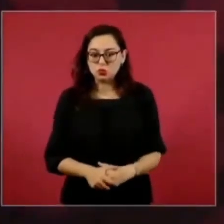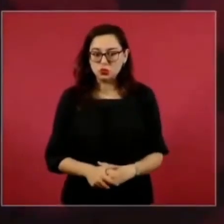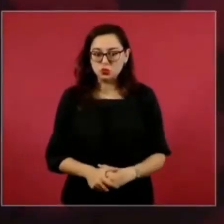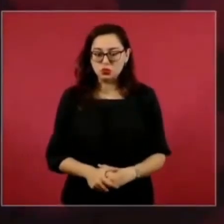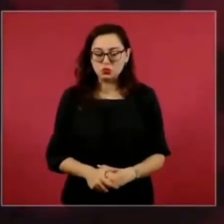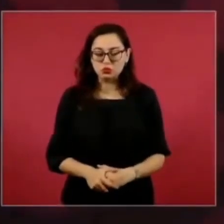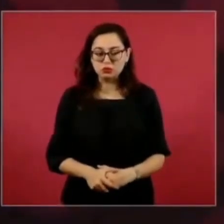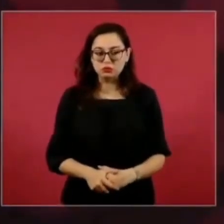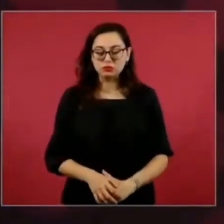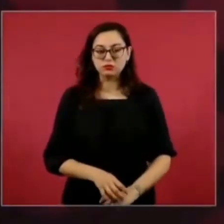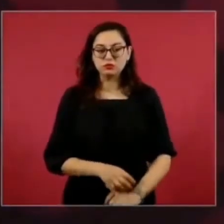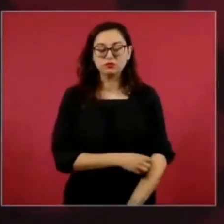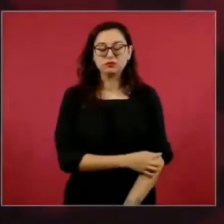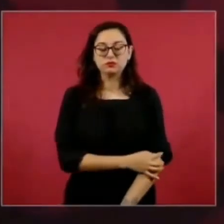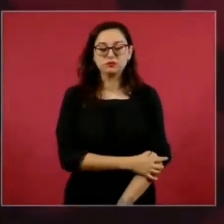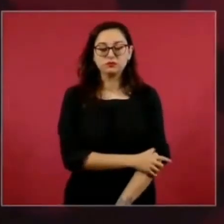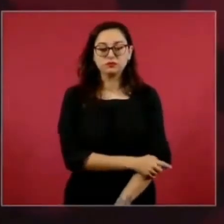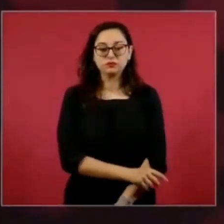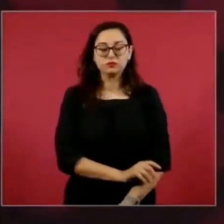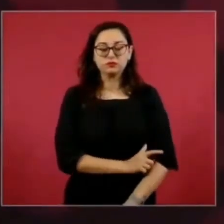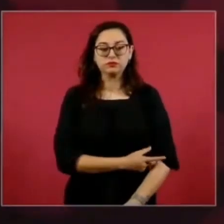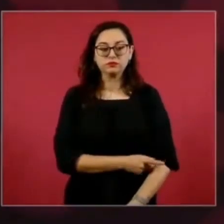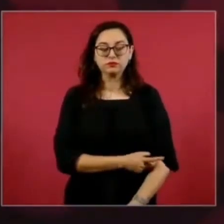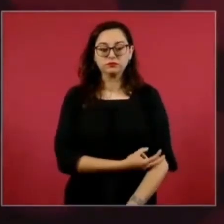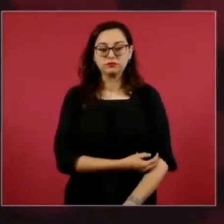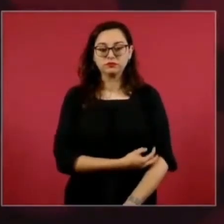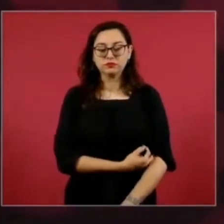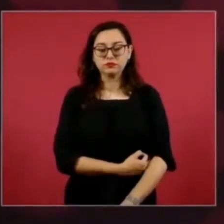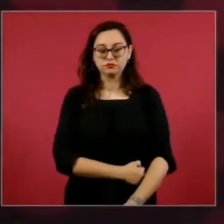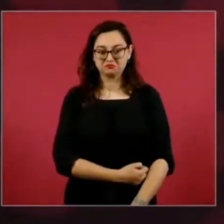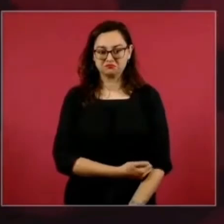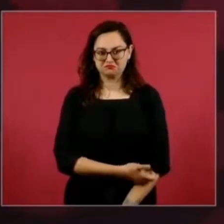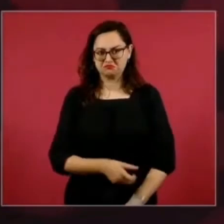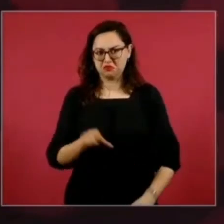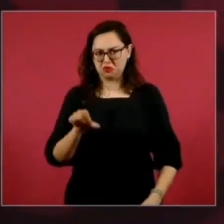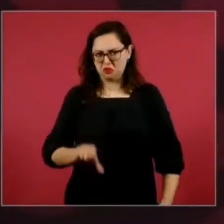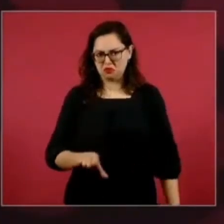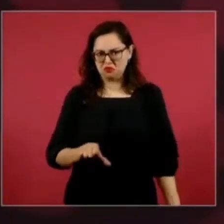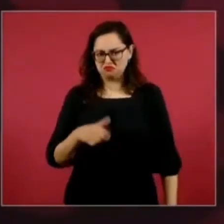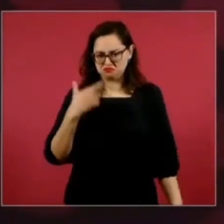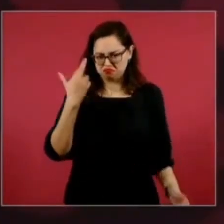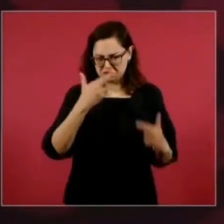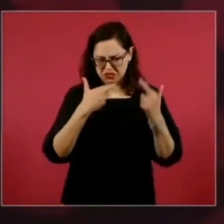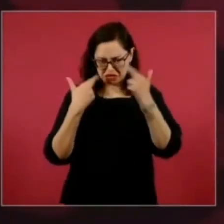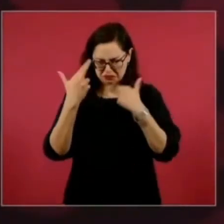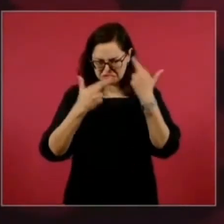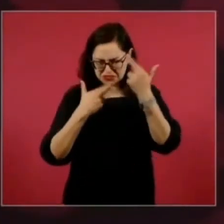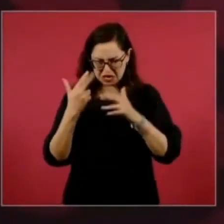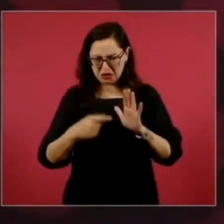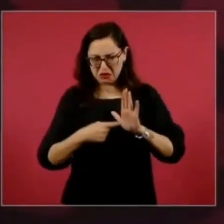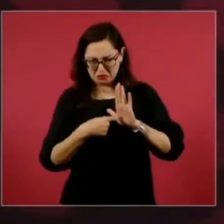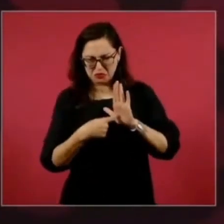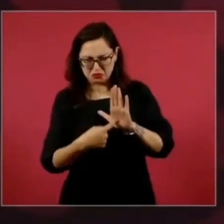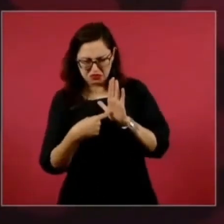Si hay algo que está muy claro en la Constitución, pero que además hay antecedentes,